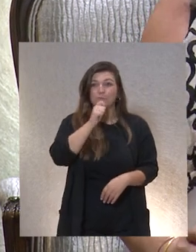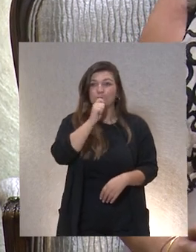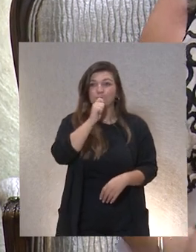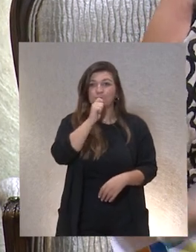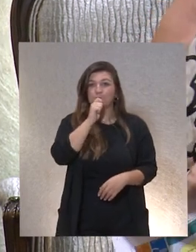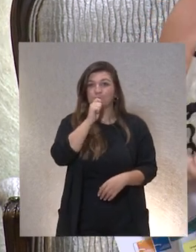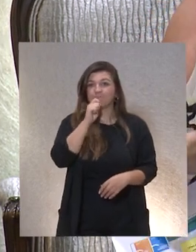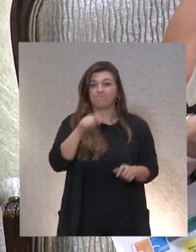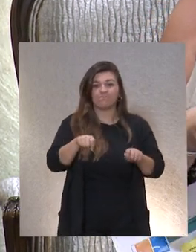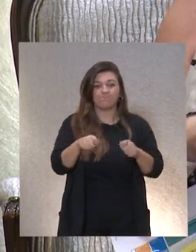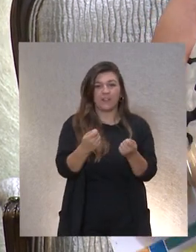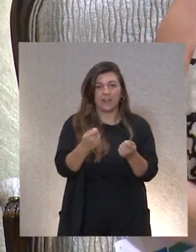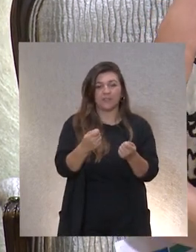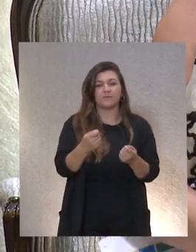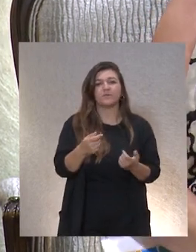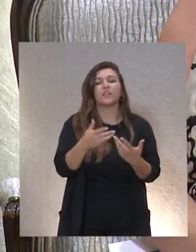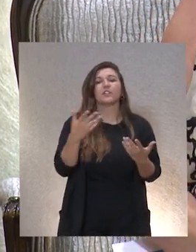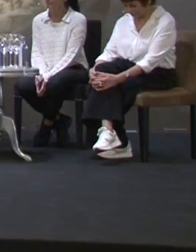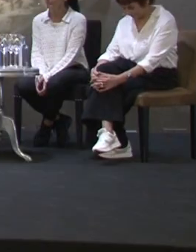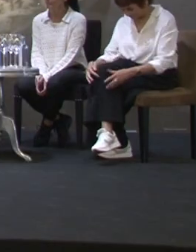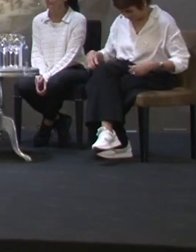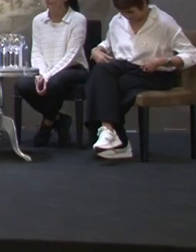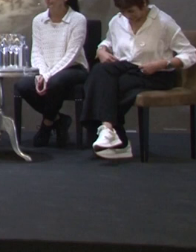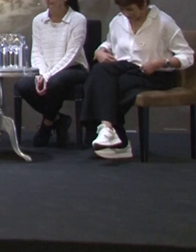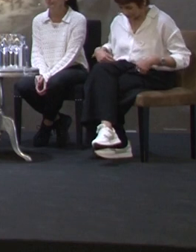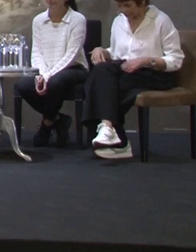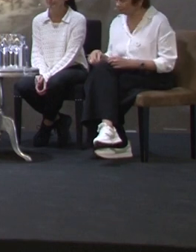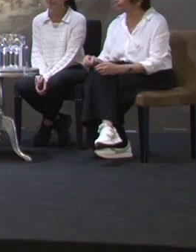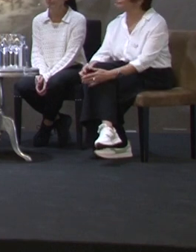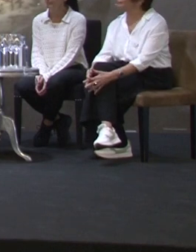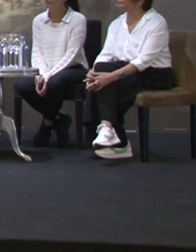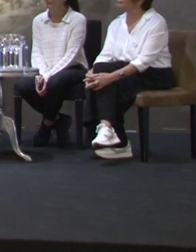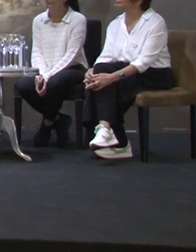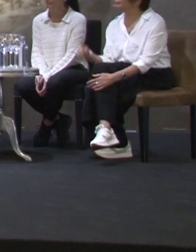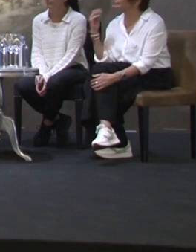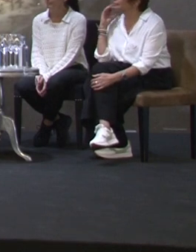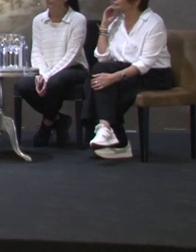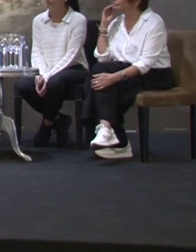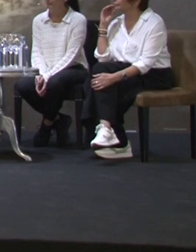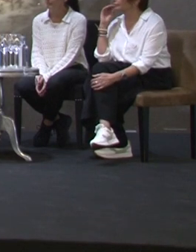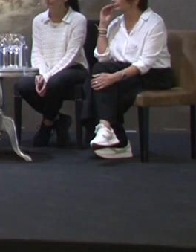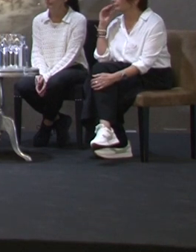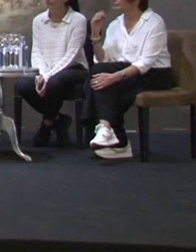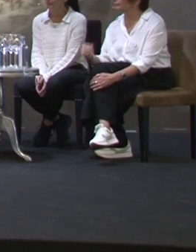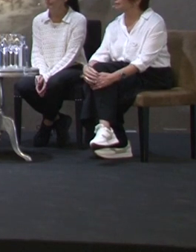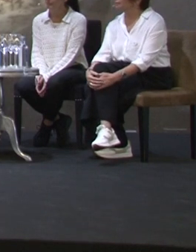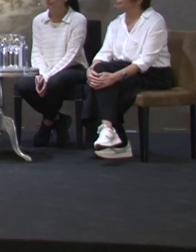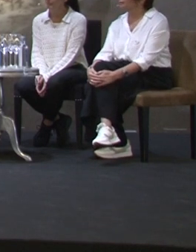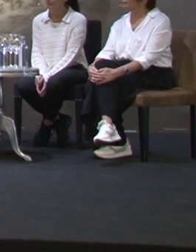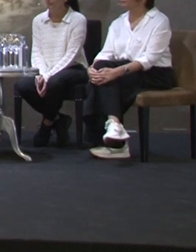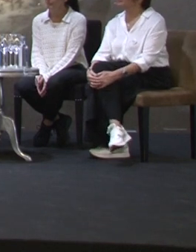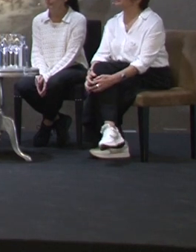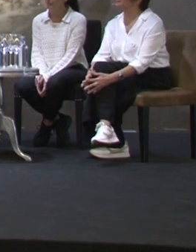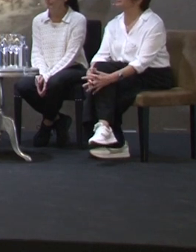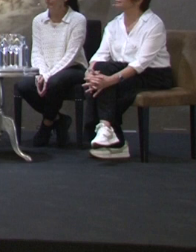Disponen de 12 minutos. También me han dicho de la organización que quizás sea más eficiente que dejemos, demos entrada